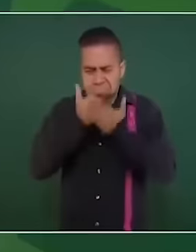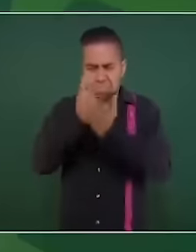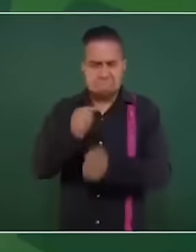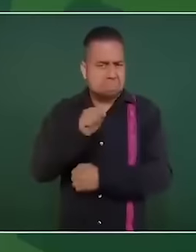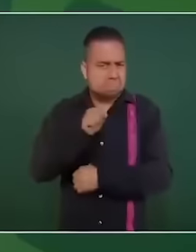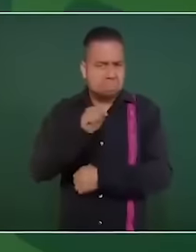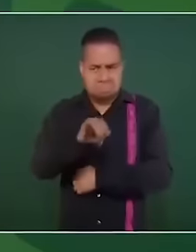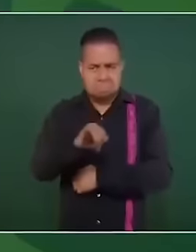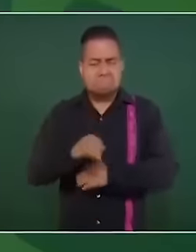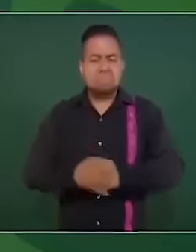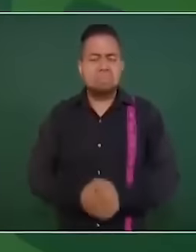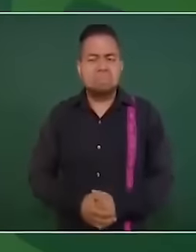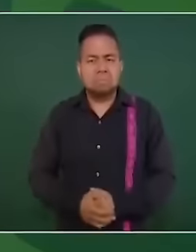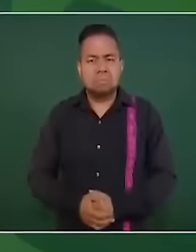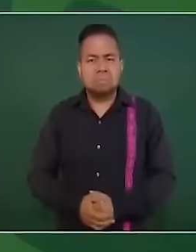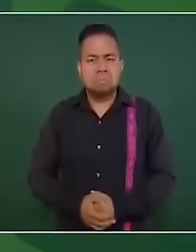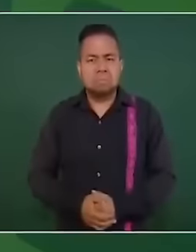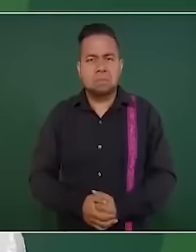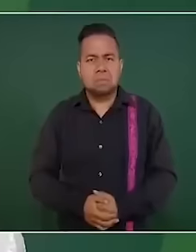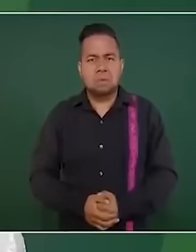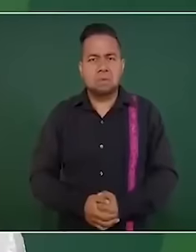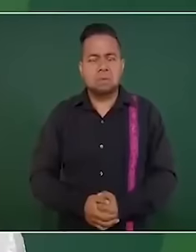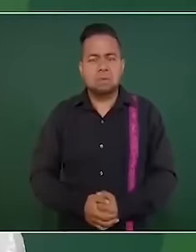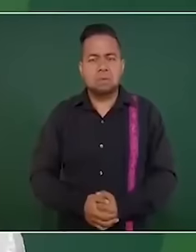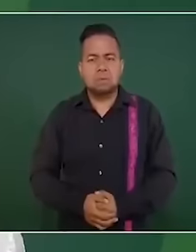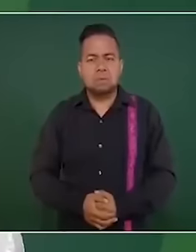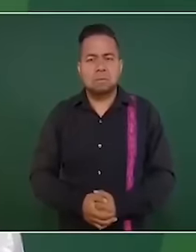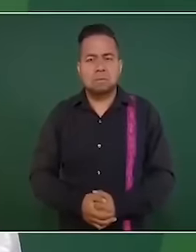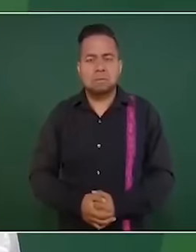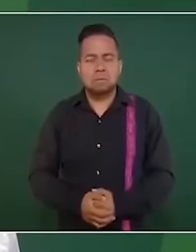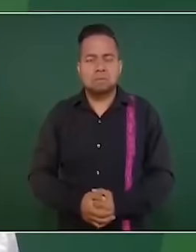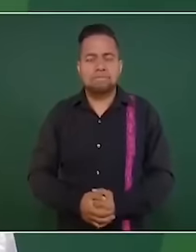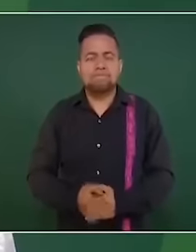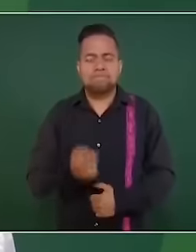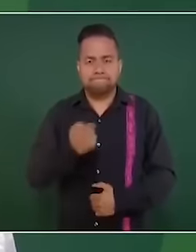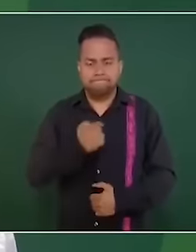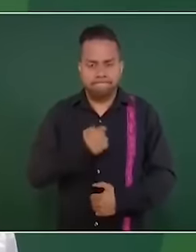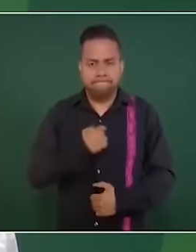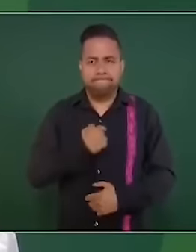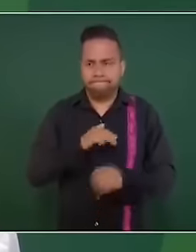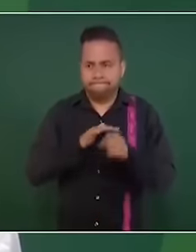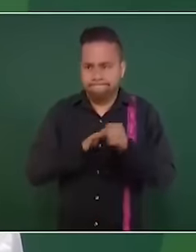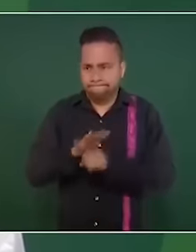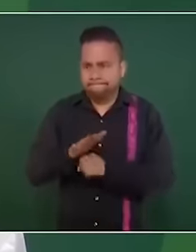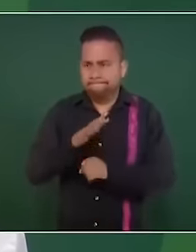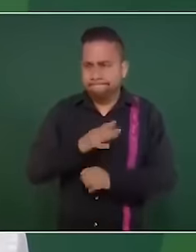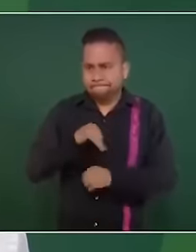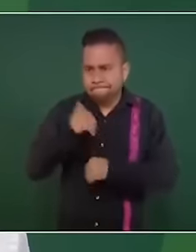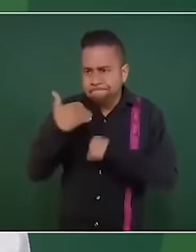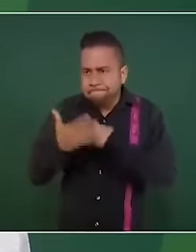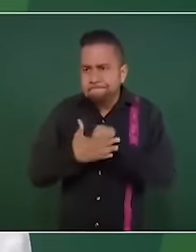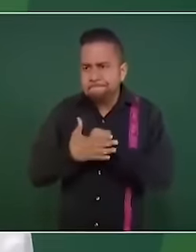estamos buscando acuerdos.